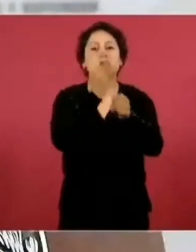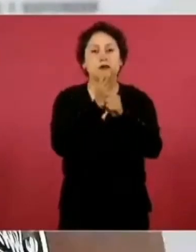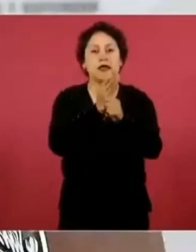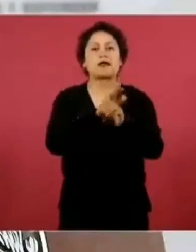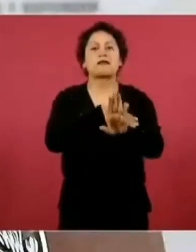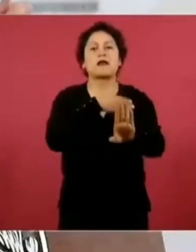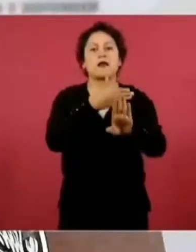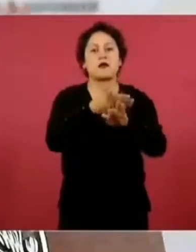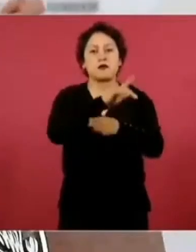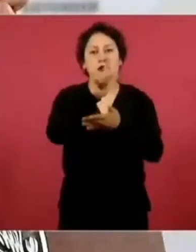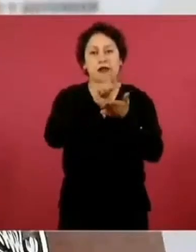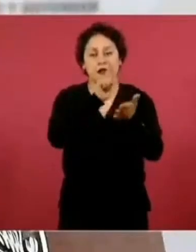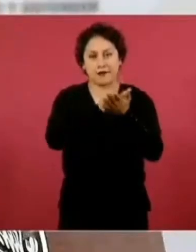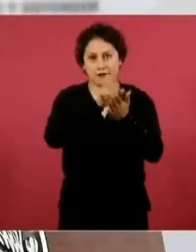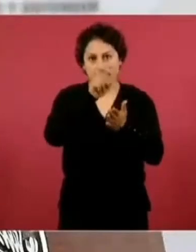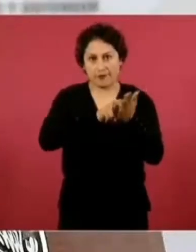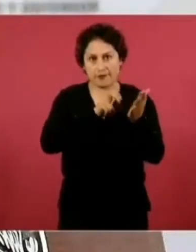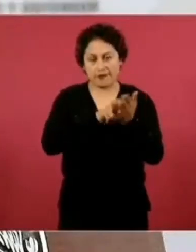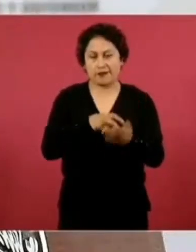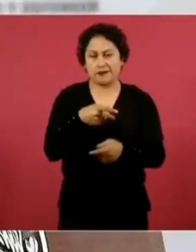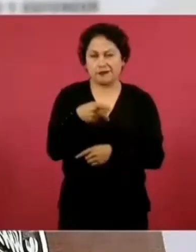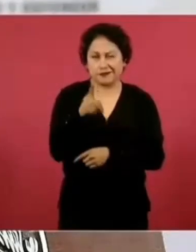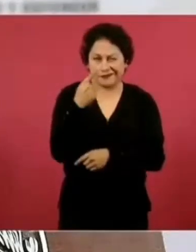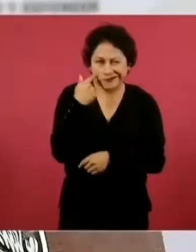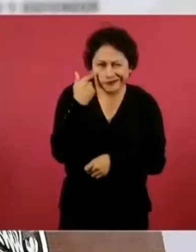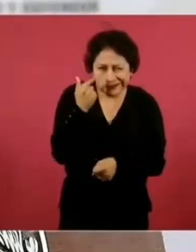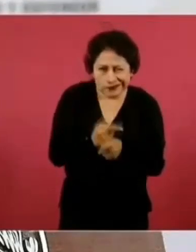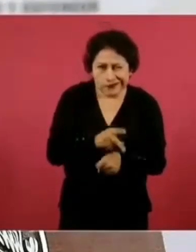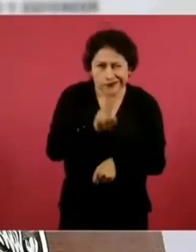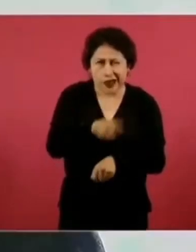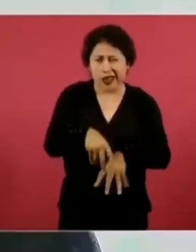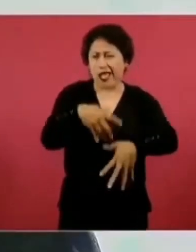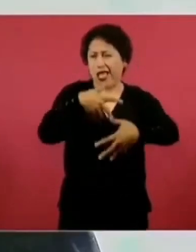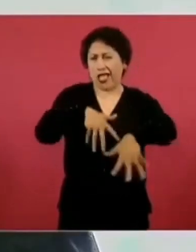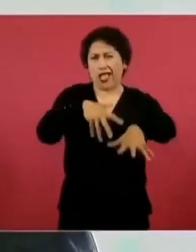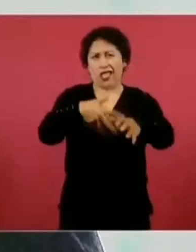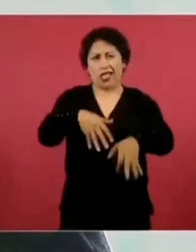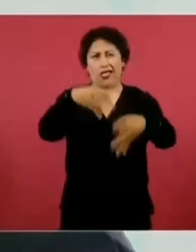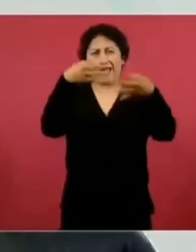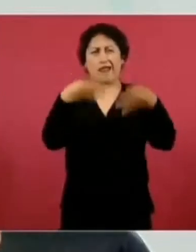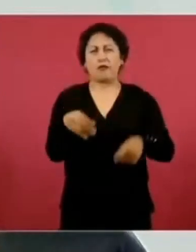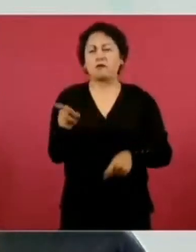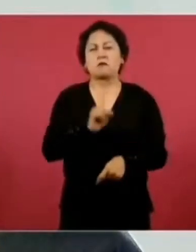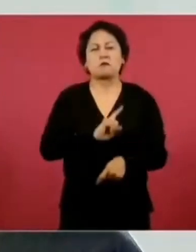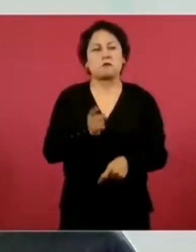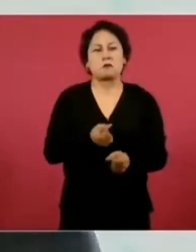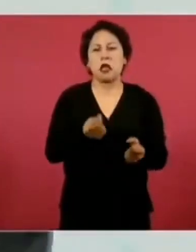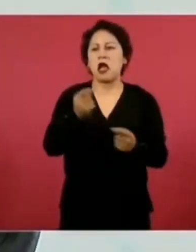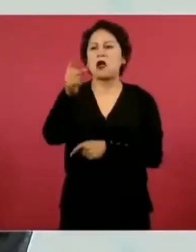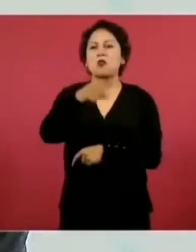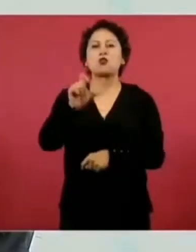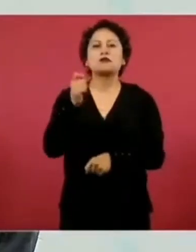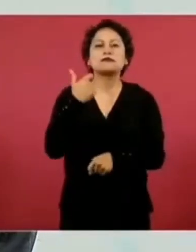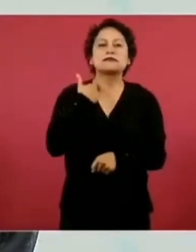veteranos agarrando una pancarta, llevados ahí y que pues básicamente